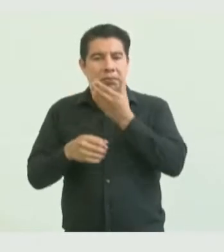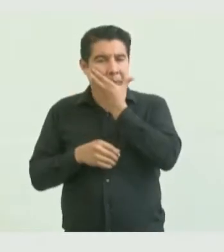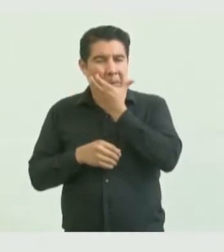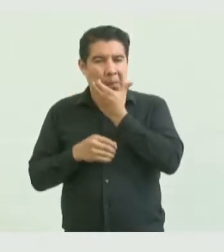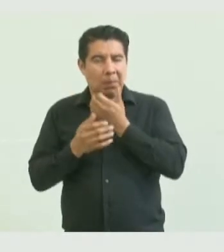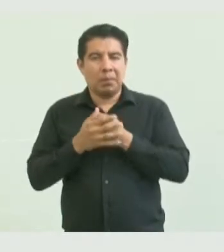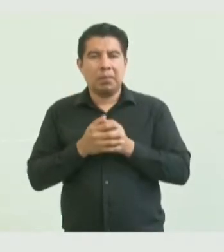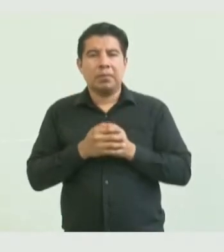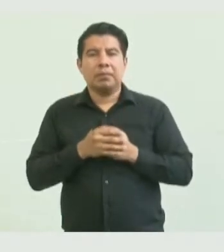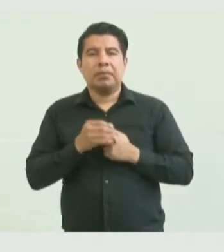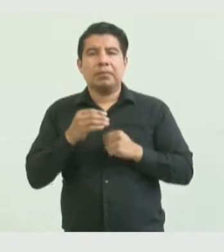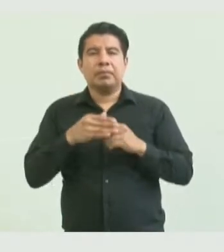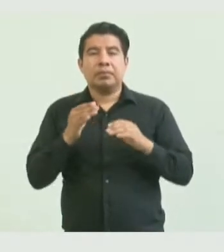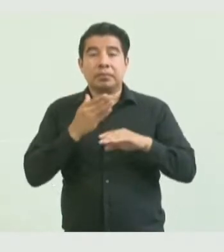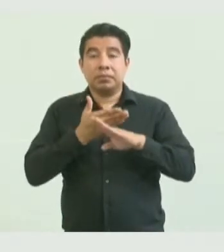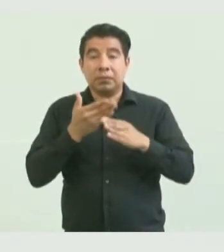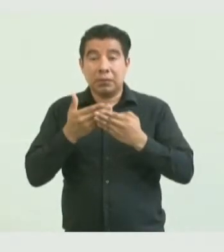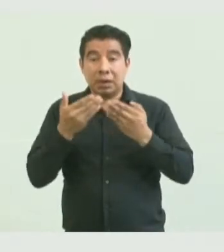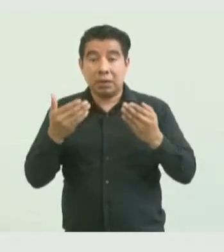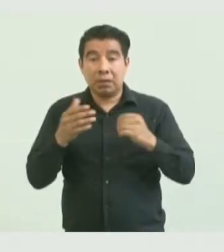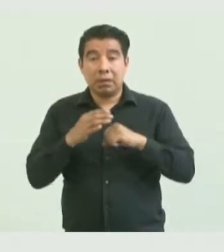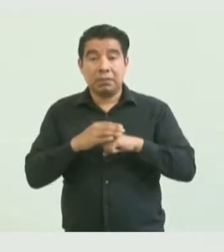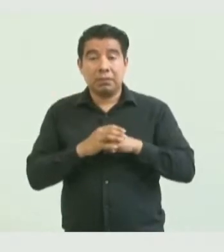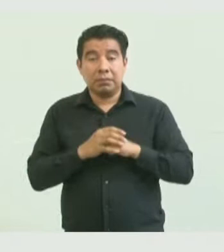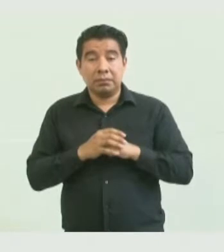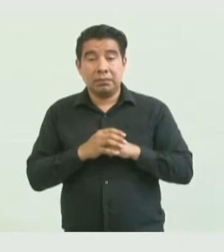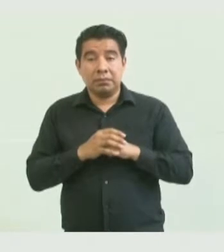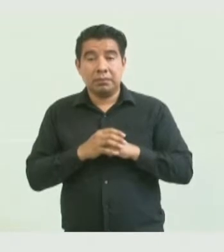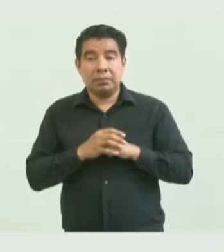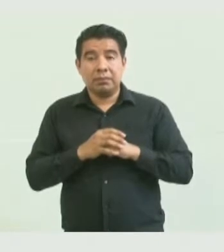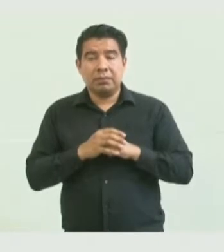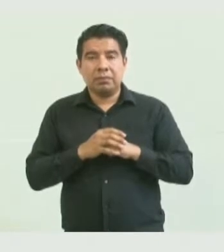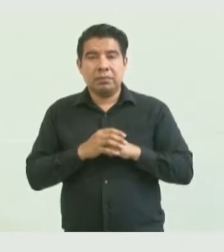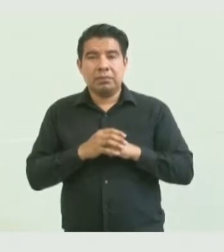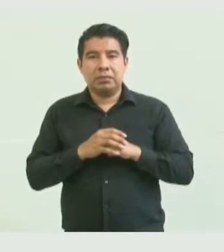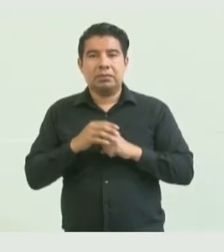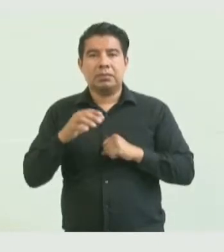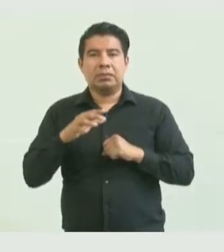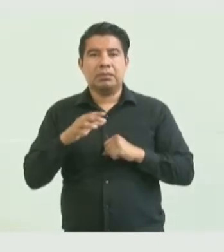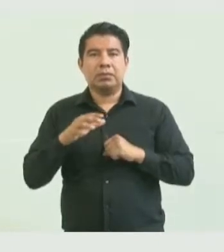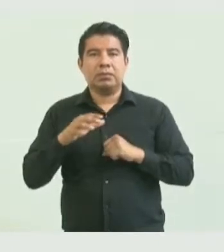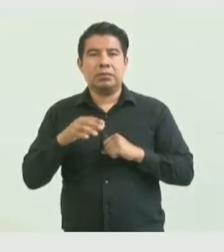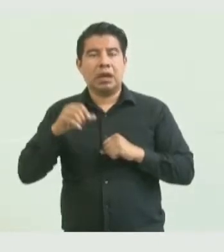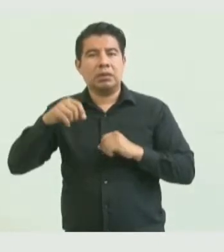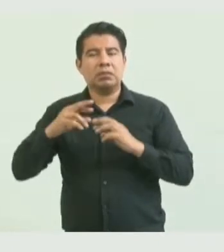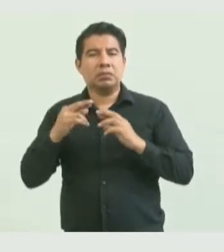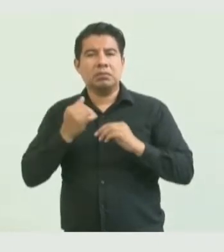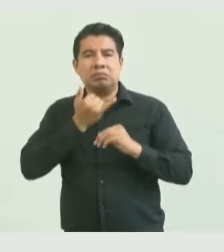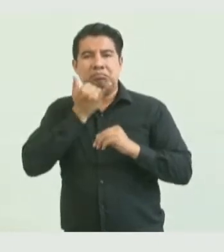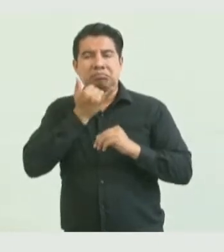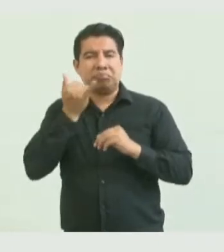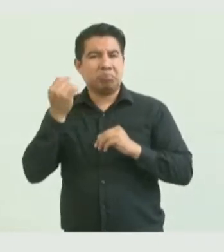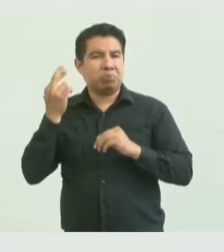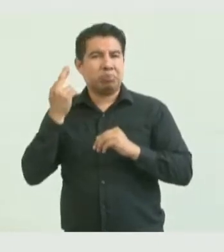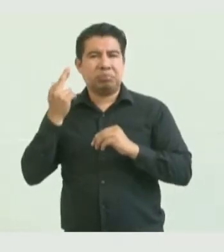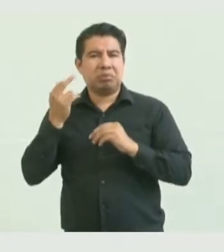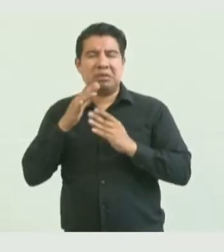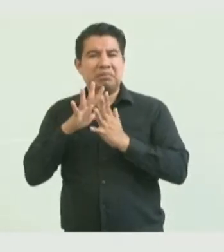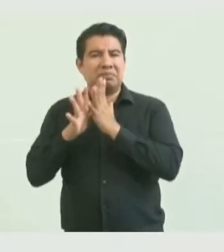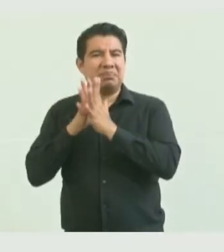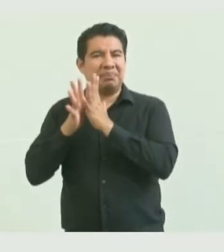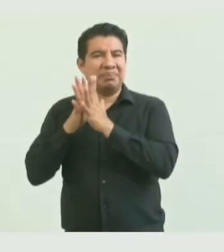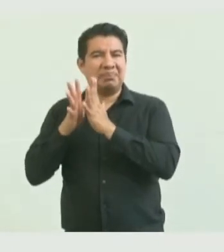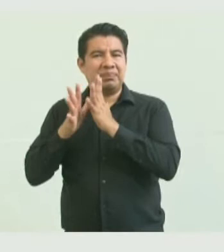por elaborar los proyectos ejecutivos. La falla para las obras y los proyectos se dará el 15 de mayo. Las